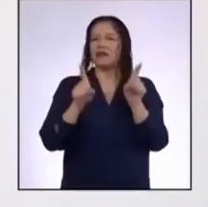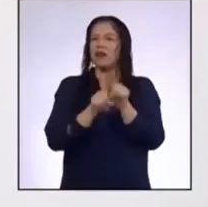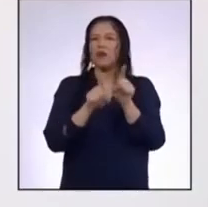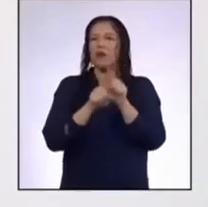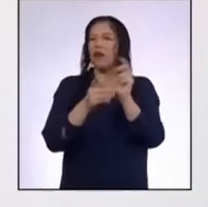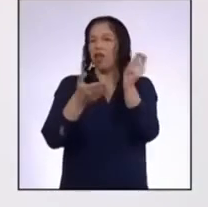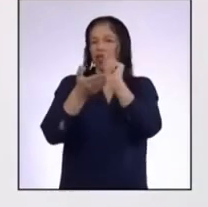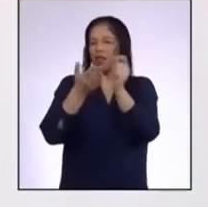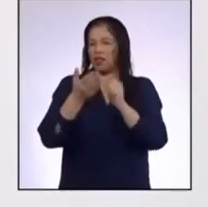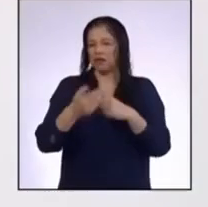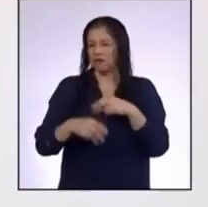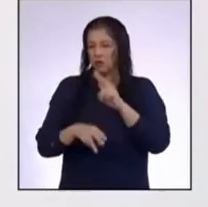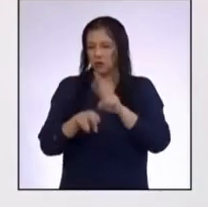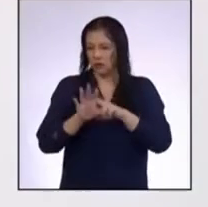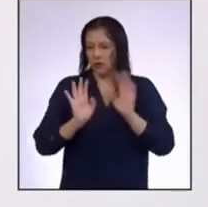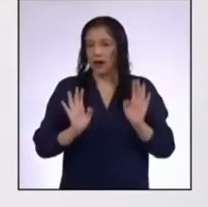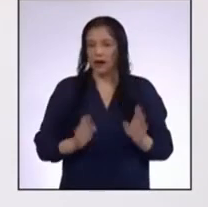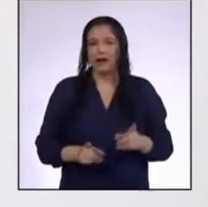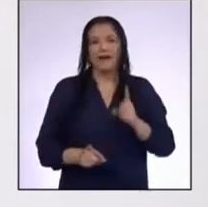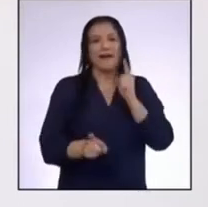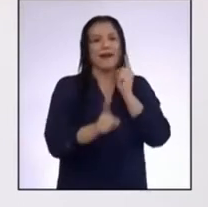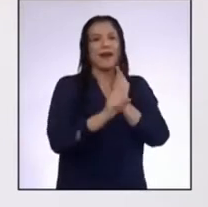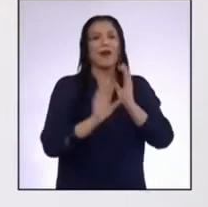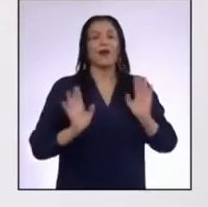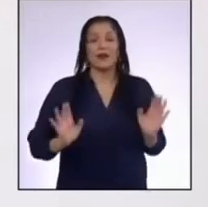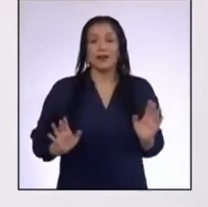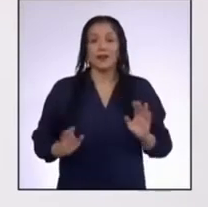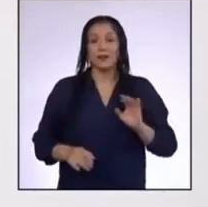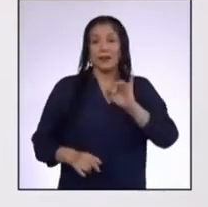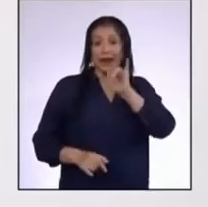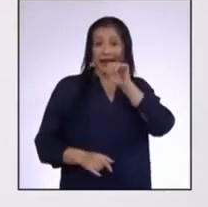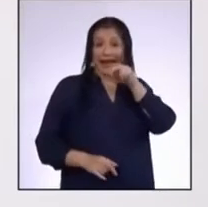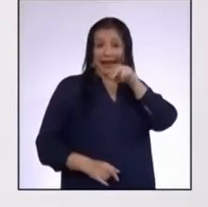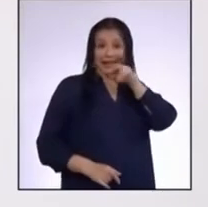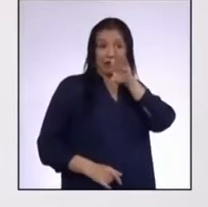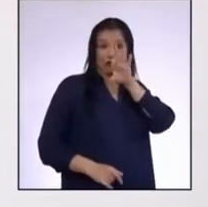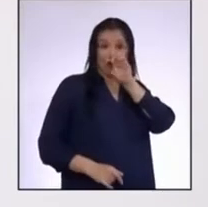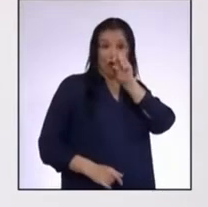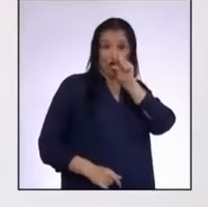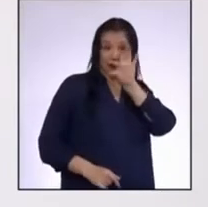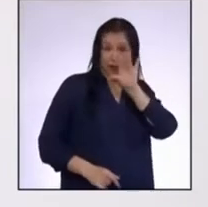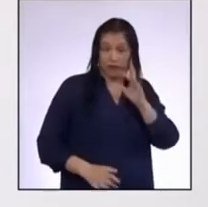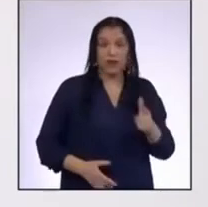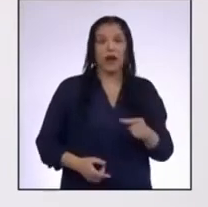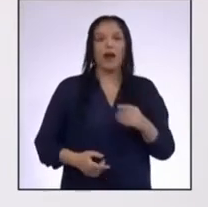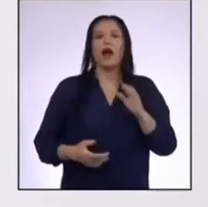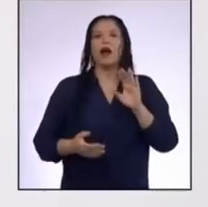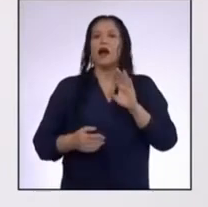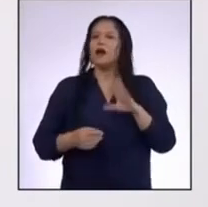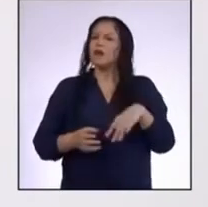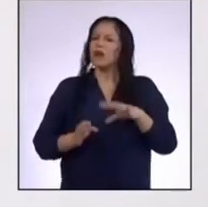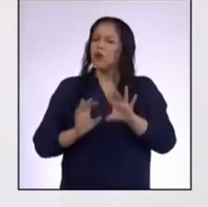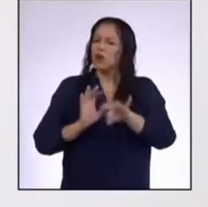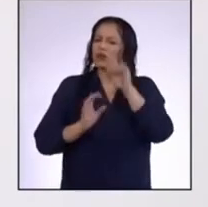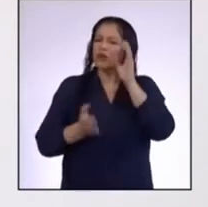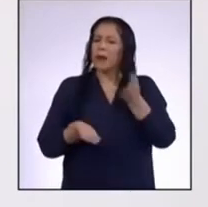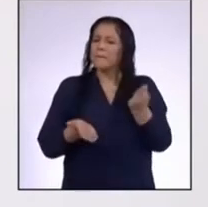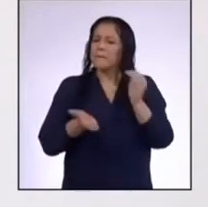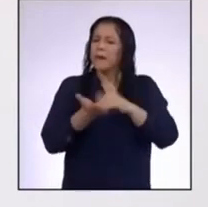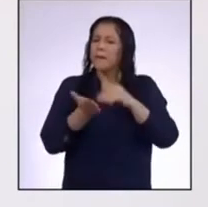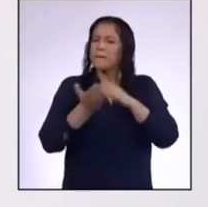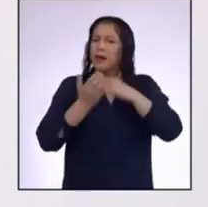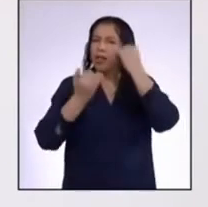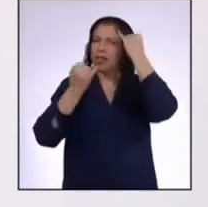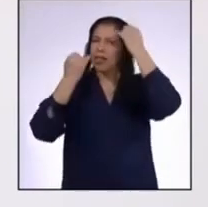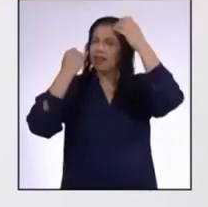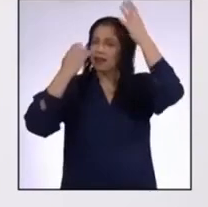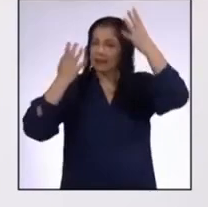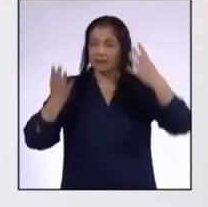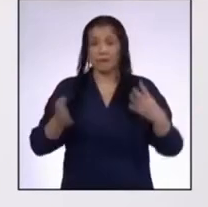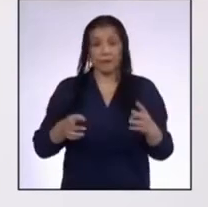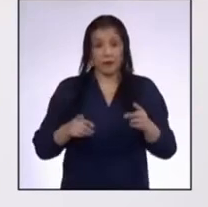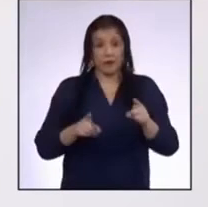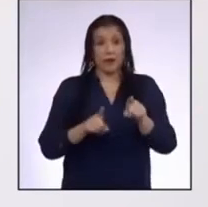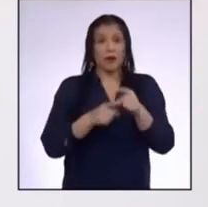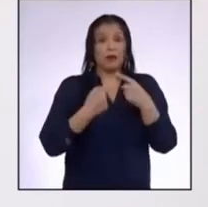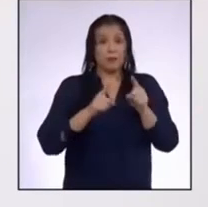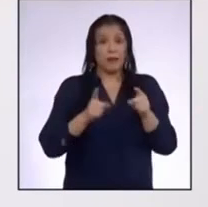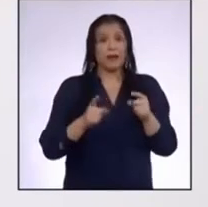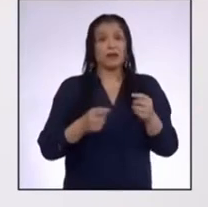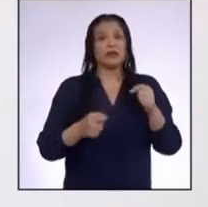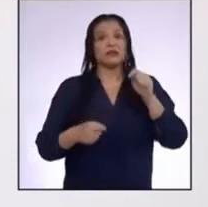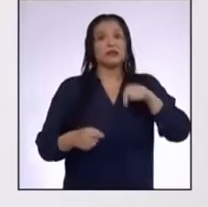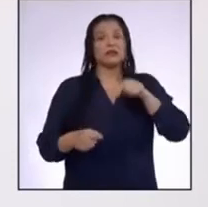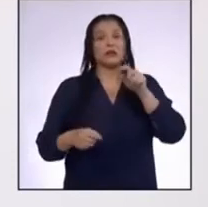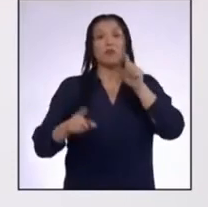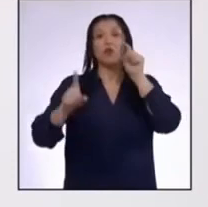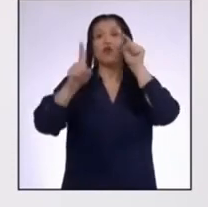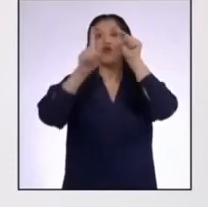típico Correcto En la infografía, vamos a encontrar más variedad y creatividad Pero tiene que haber